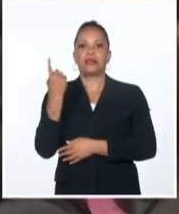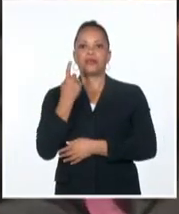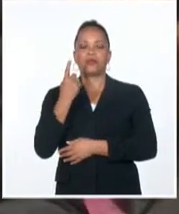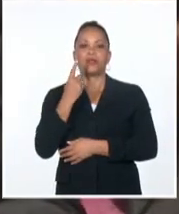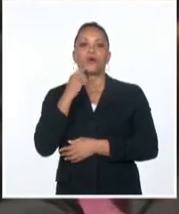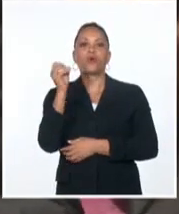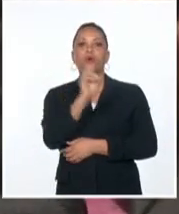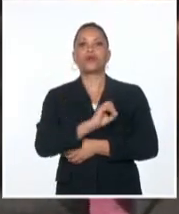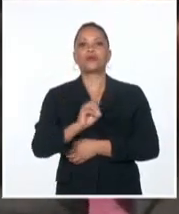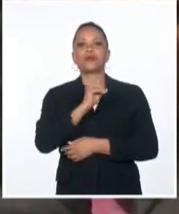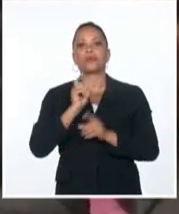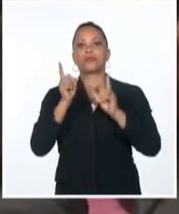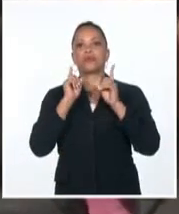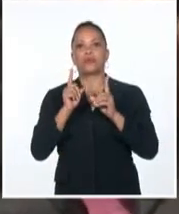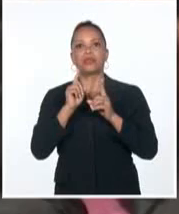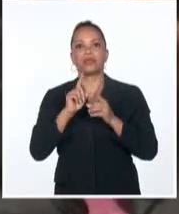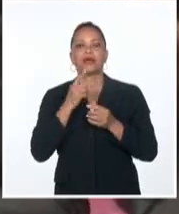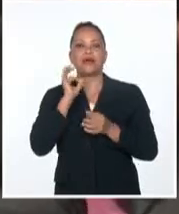organización política de AMLO.